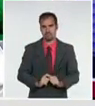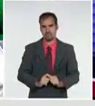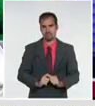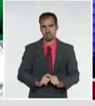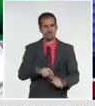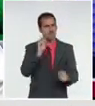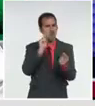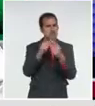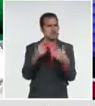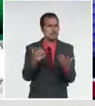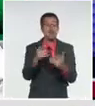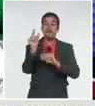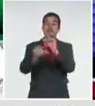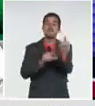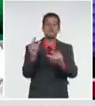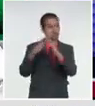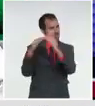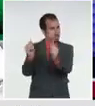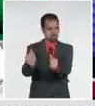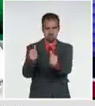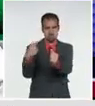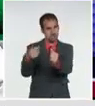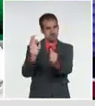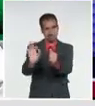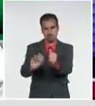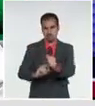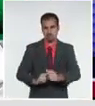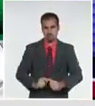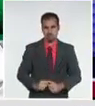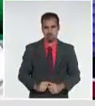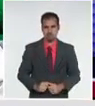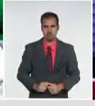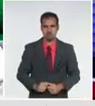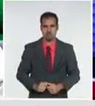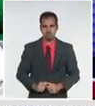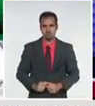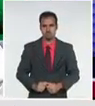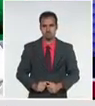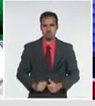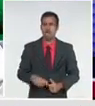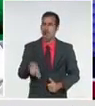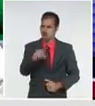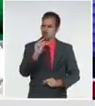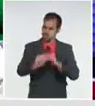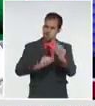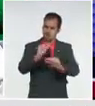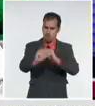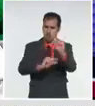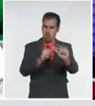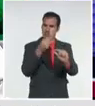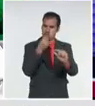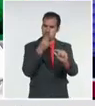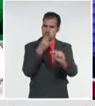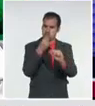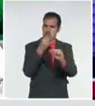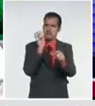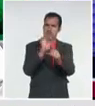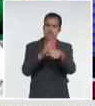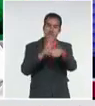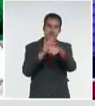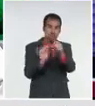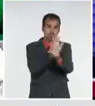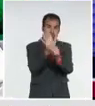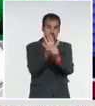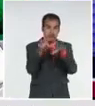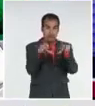sus domicilios, pues realmente seguro que vamos a lograr. Y como también ha reiterado nuestro presidente,